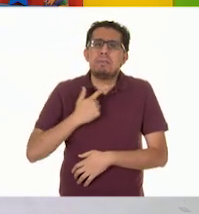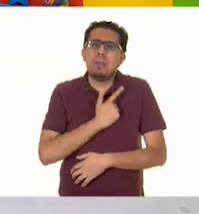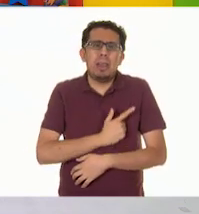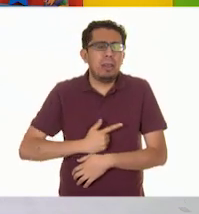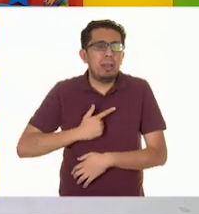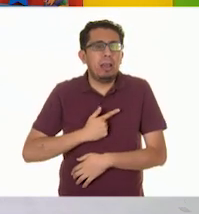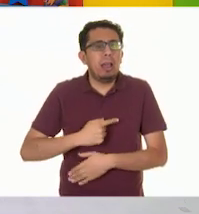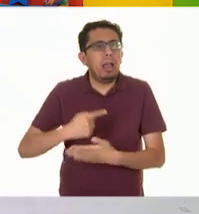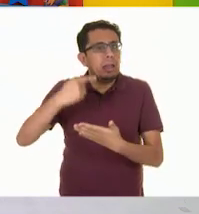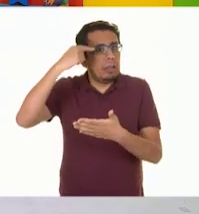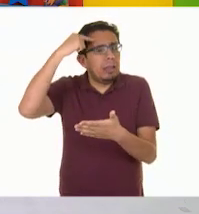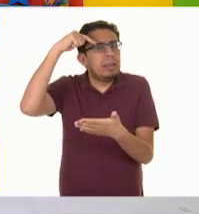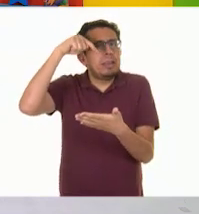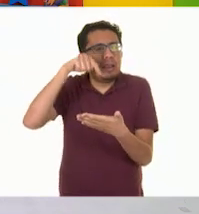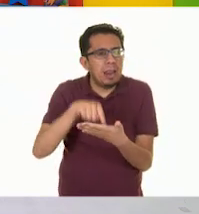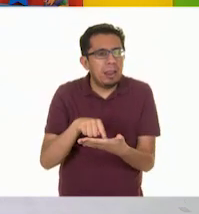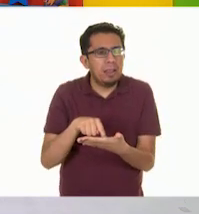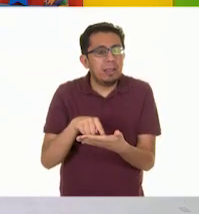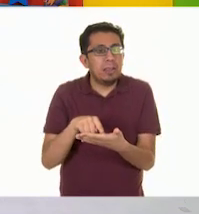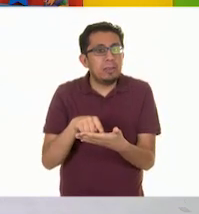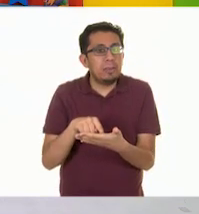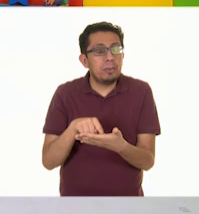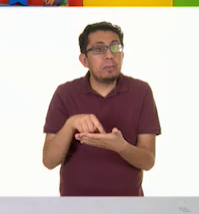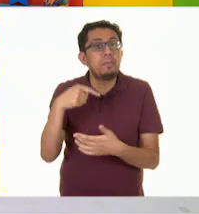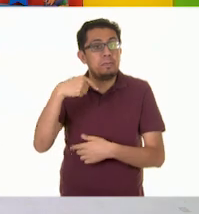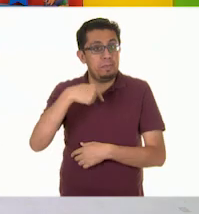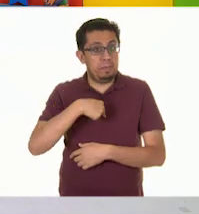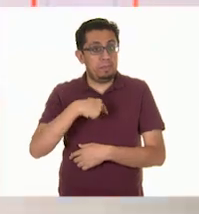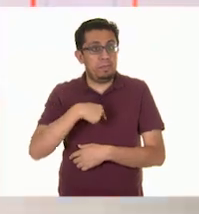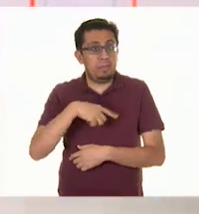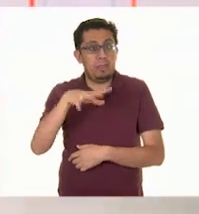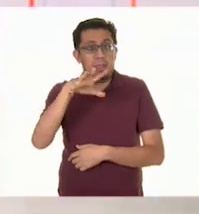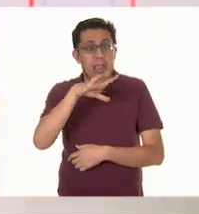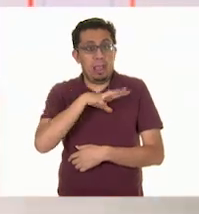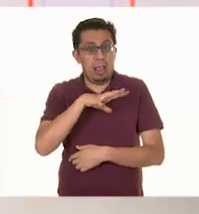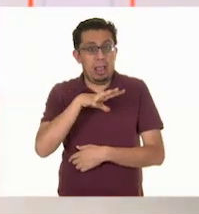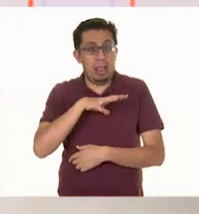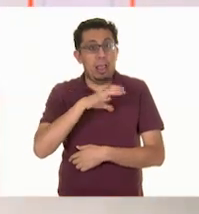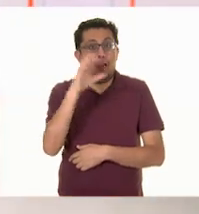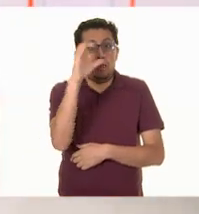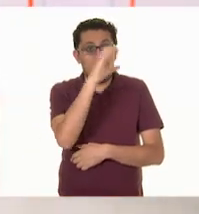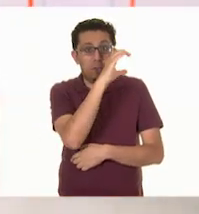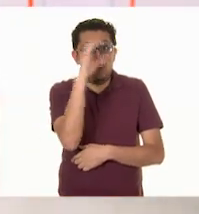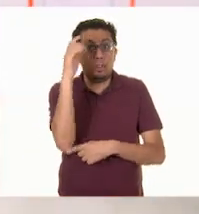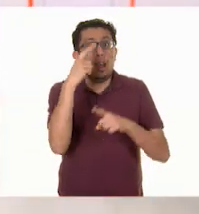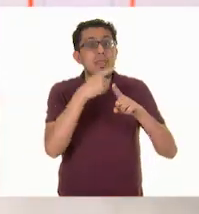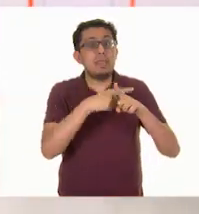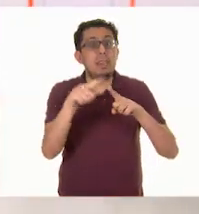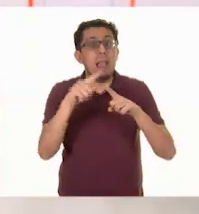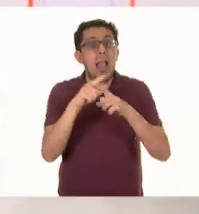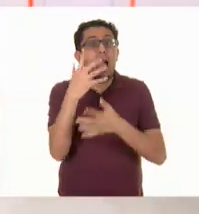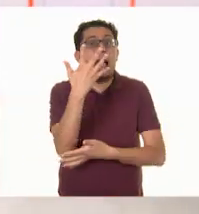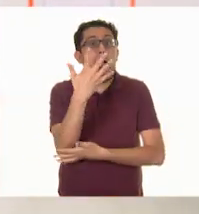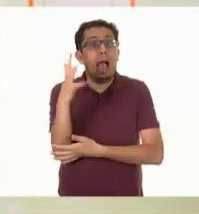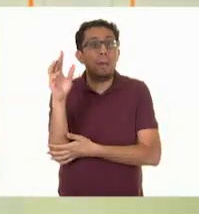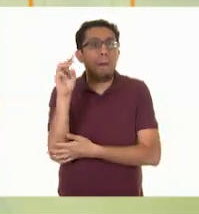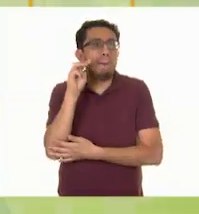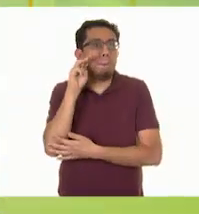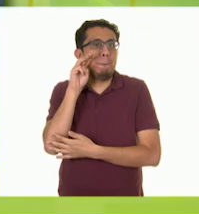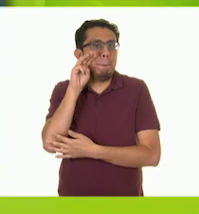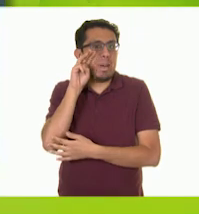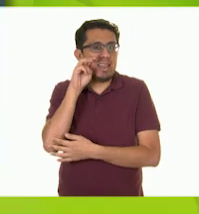creen? ¿Qué? Que aquí tengo algunas imágenes del árbol de mandarina de Olivia.